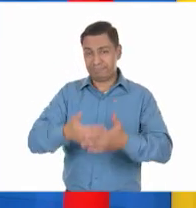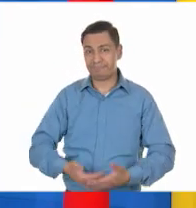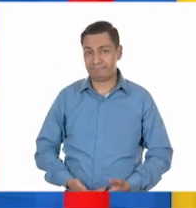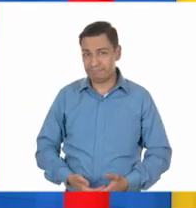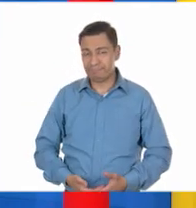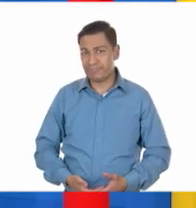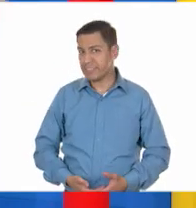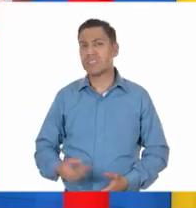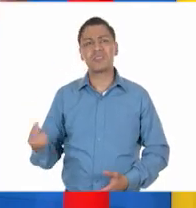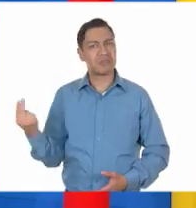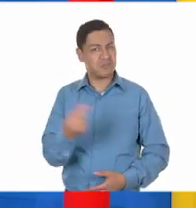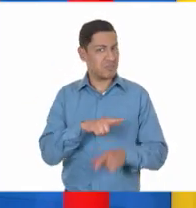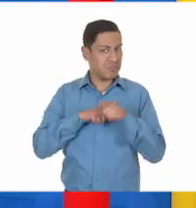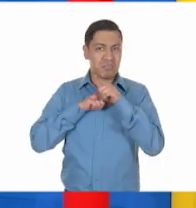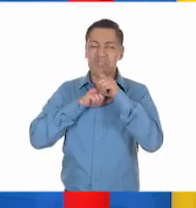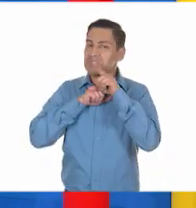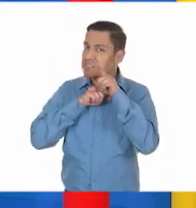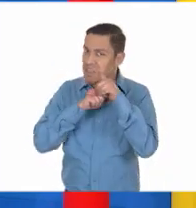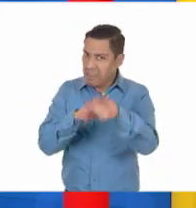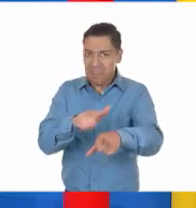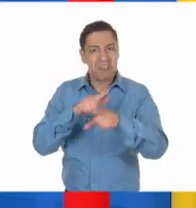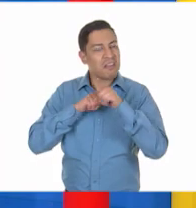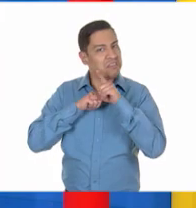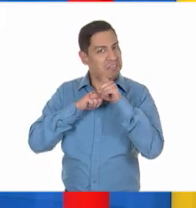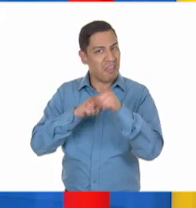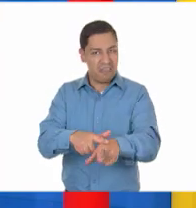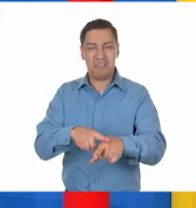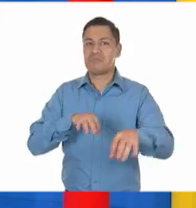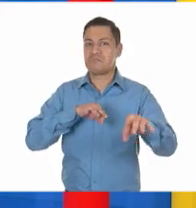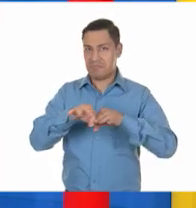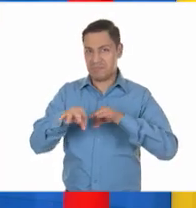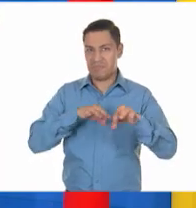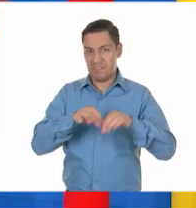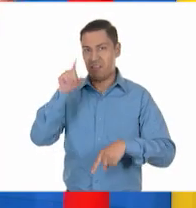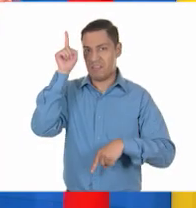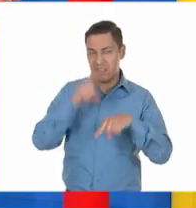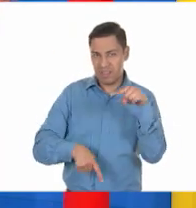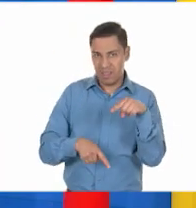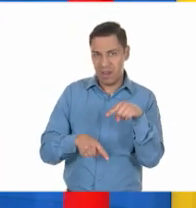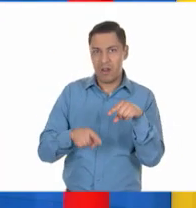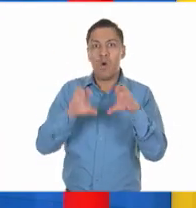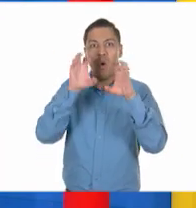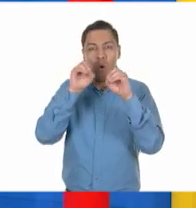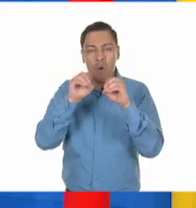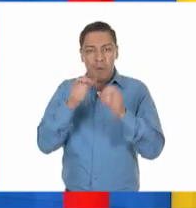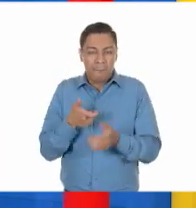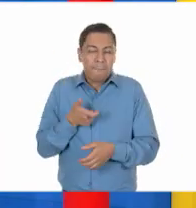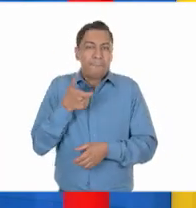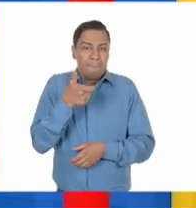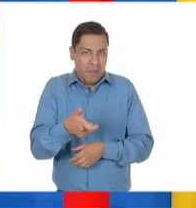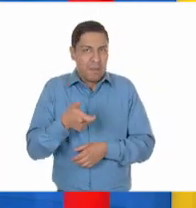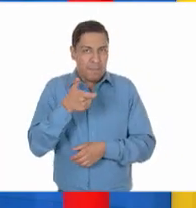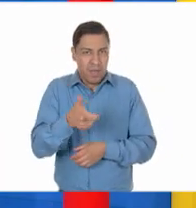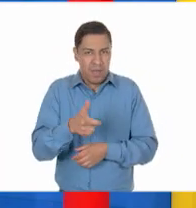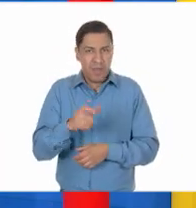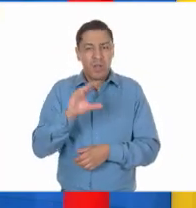también de un salario íntegro de 90 días antes o después del parto. Esto se estableció con la intención de conseguir una sociedad